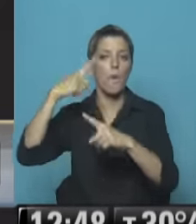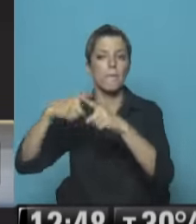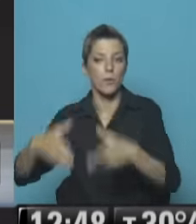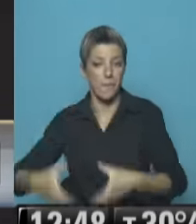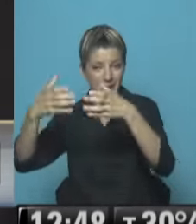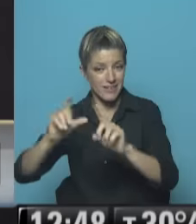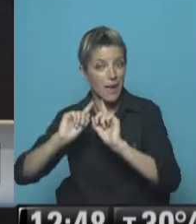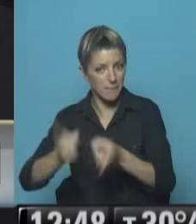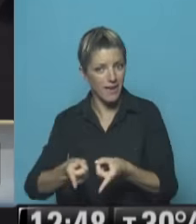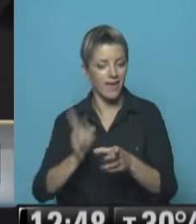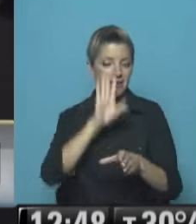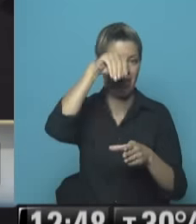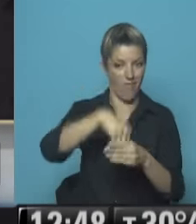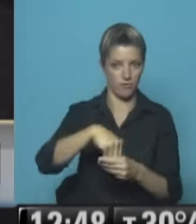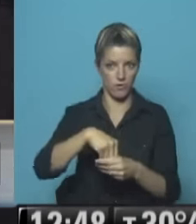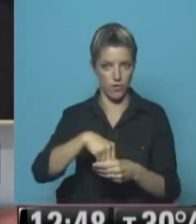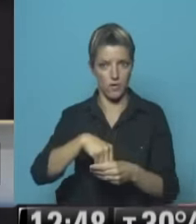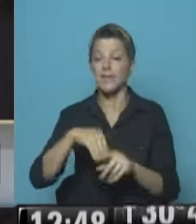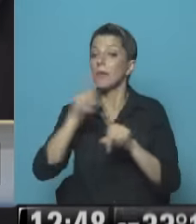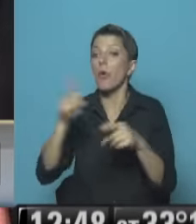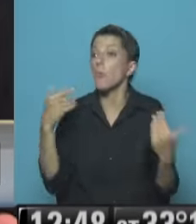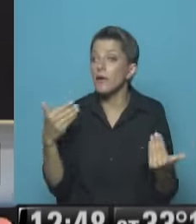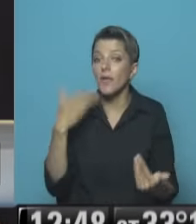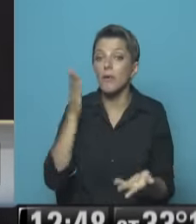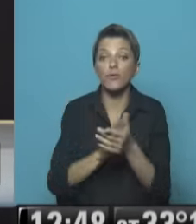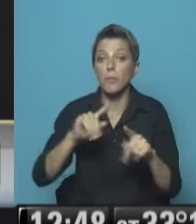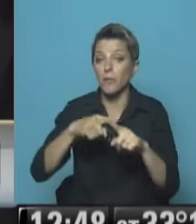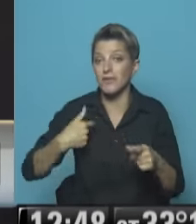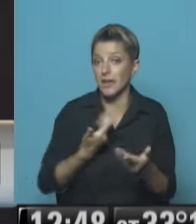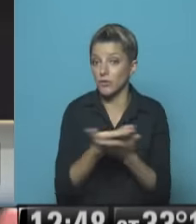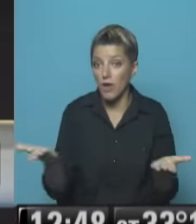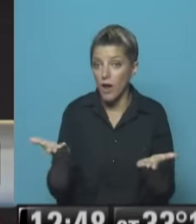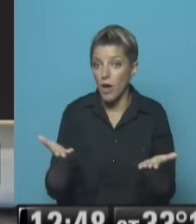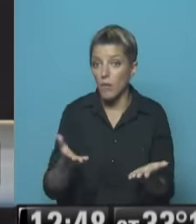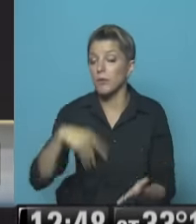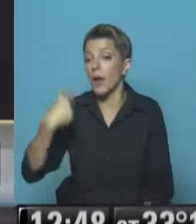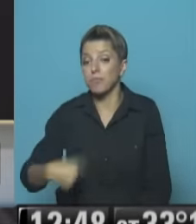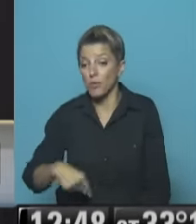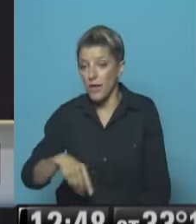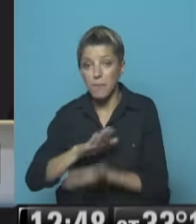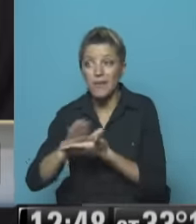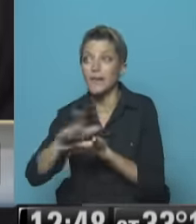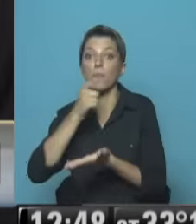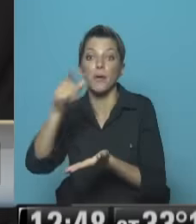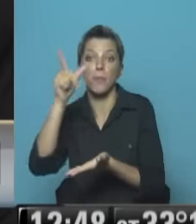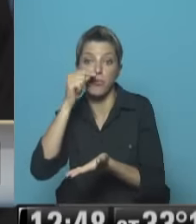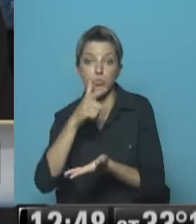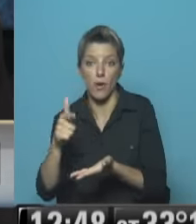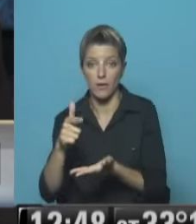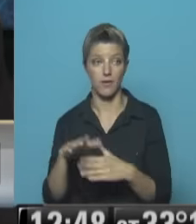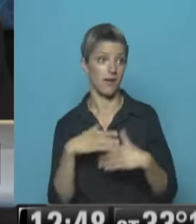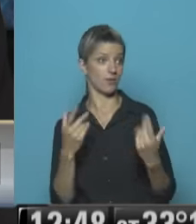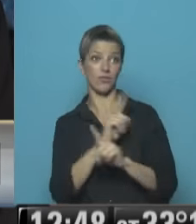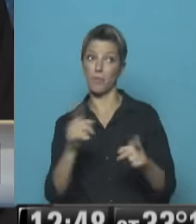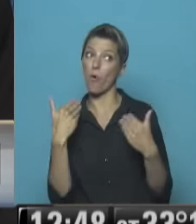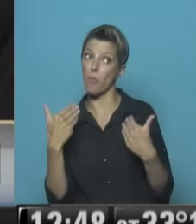cuenta Es decir No podés salir Ni siquiera A hacer política social Con lo que ya no tenés Que son los recursos fiscales Y tampoco sé Si lo podés hacer Si no tenés la